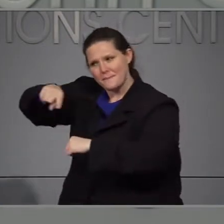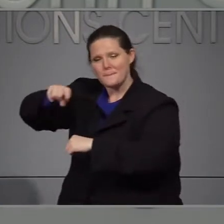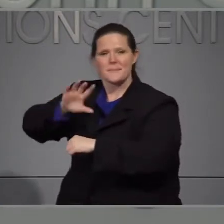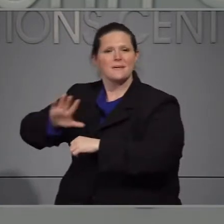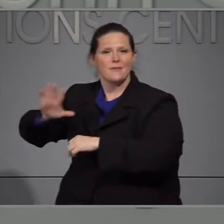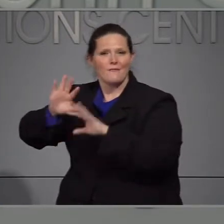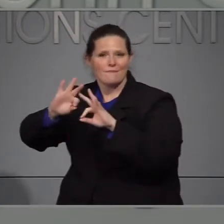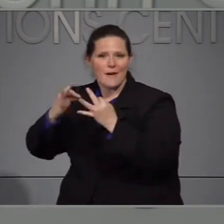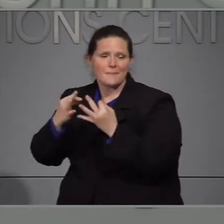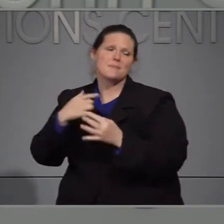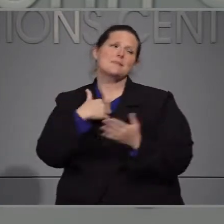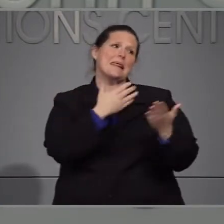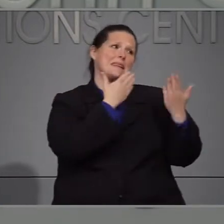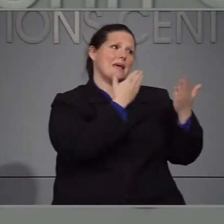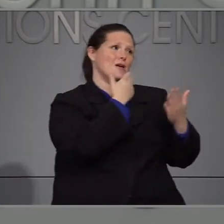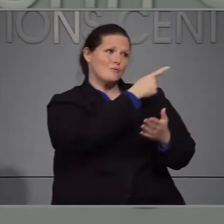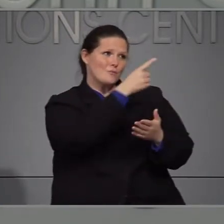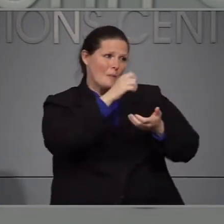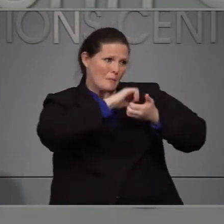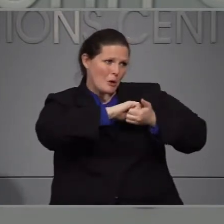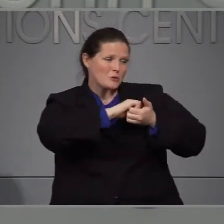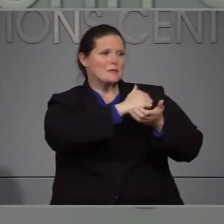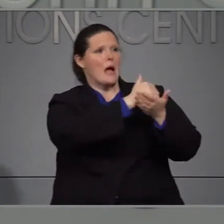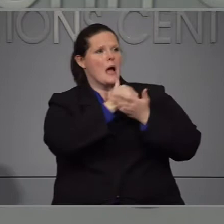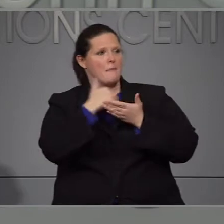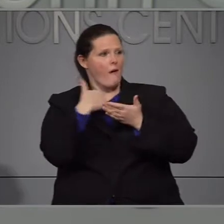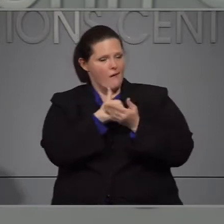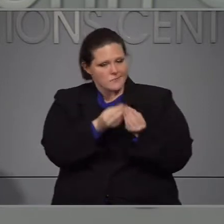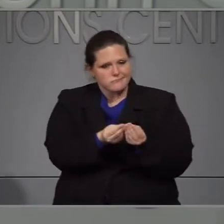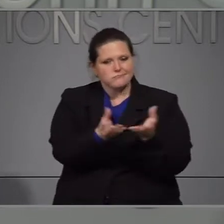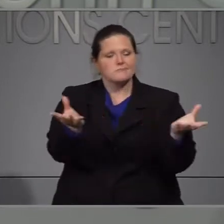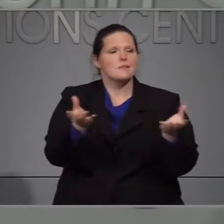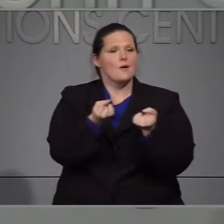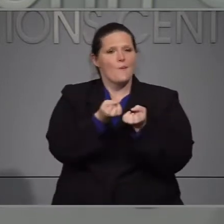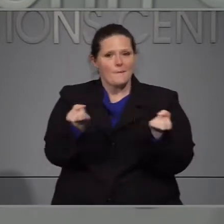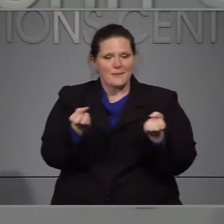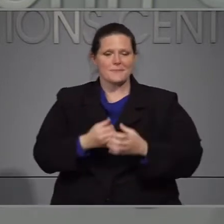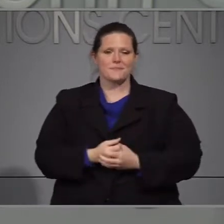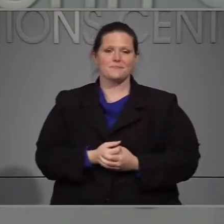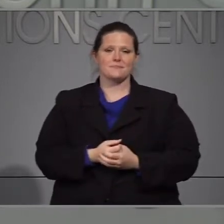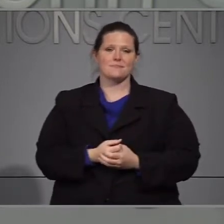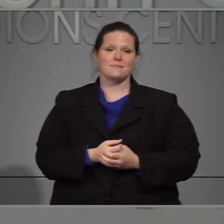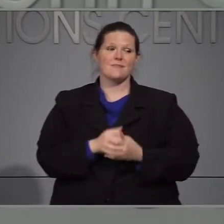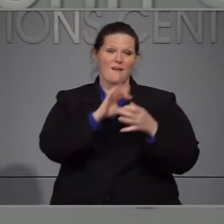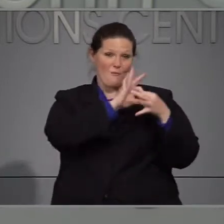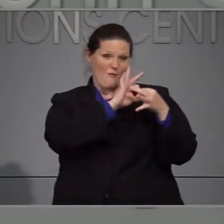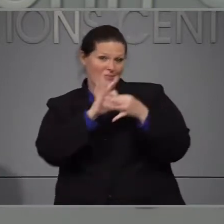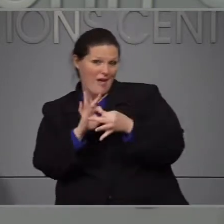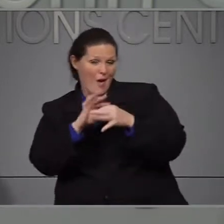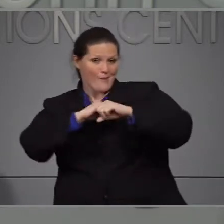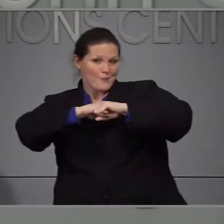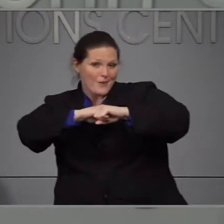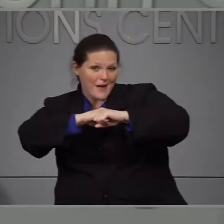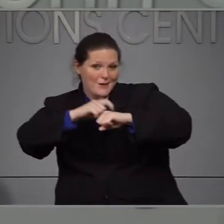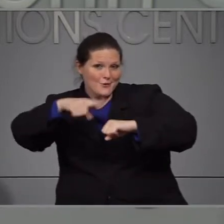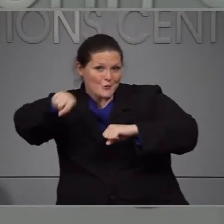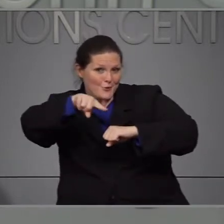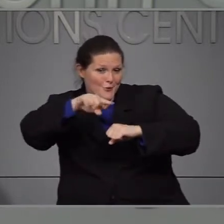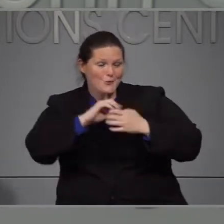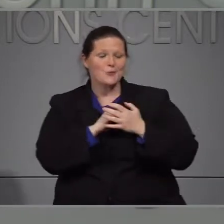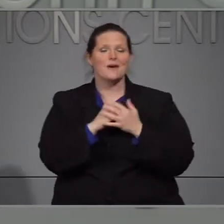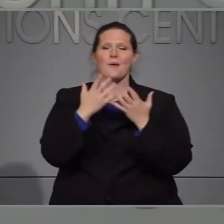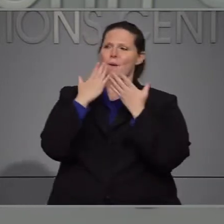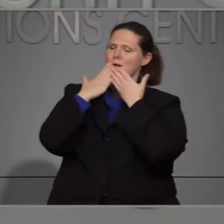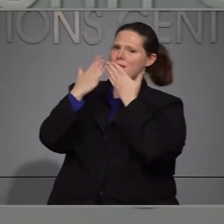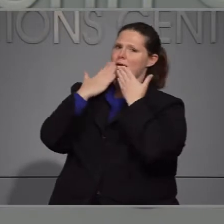Agradezco mucho que la colaboración haya logrado esta entrega de equipos y hablando de proteger a las personas de este virus.